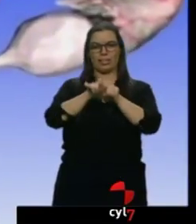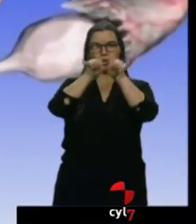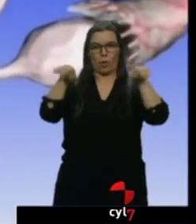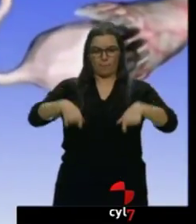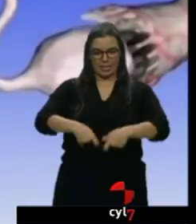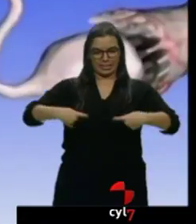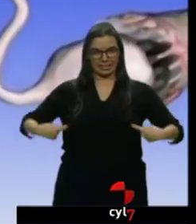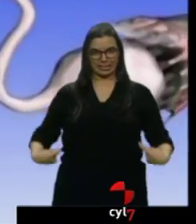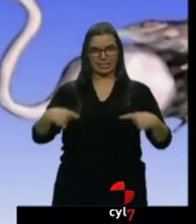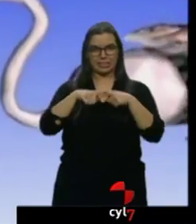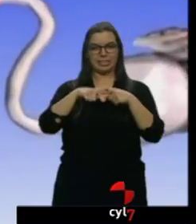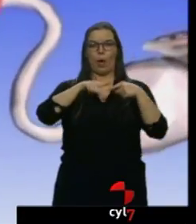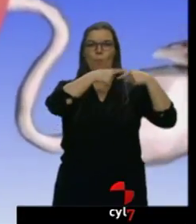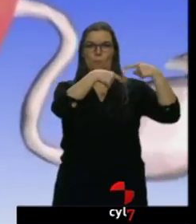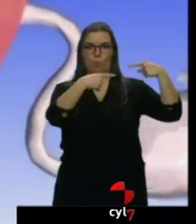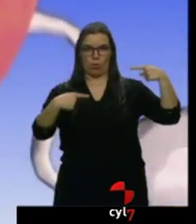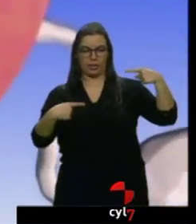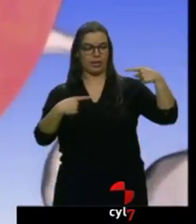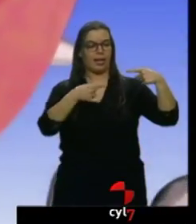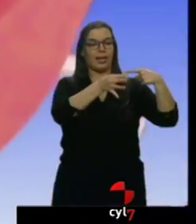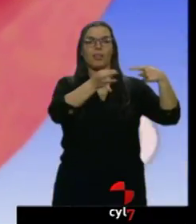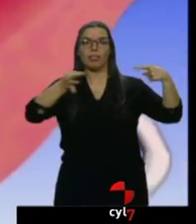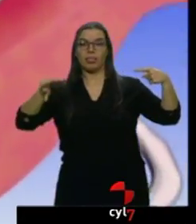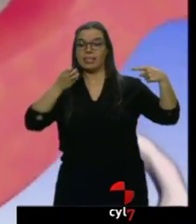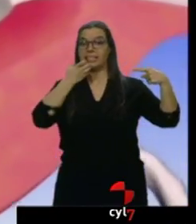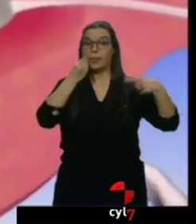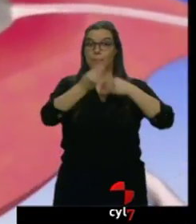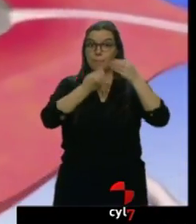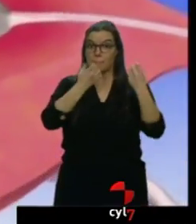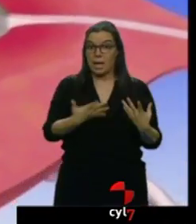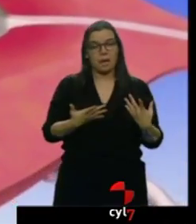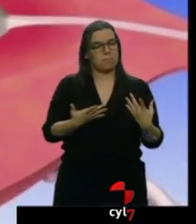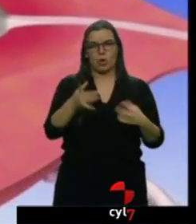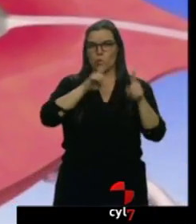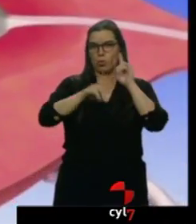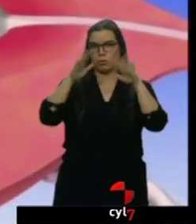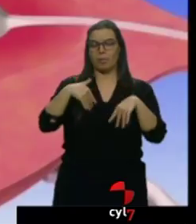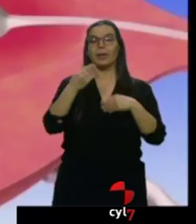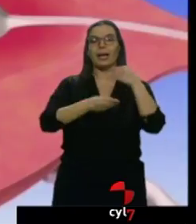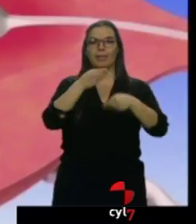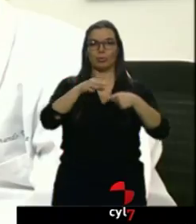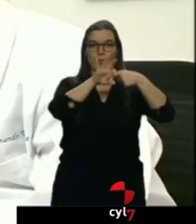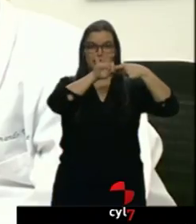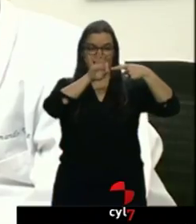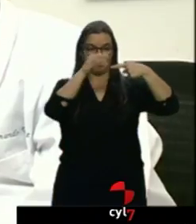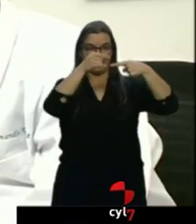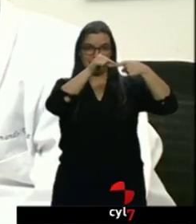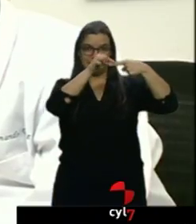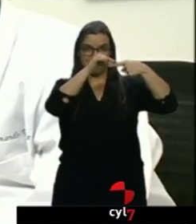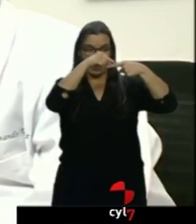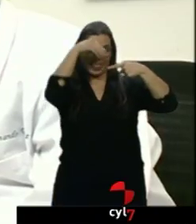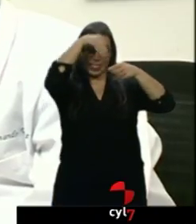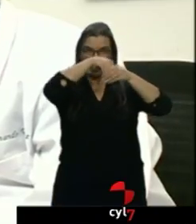Su extracción no es compleja si está bien colocado. Lo que vamos a hacer es quitar la trompa que lleva dentro el